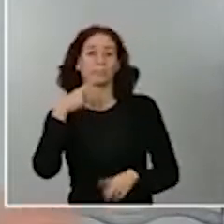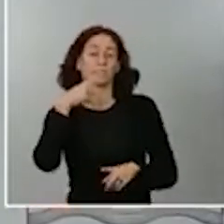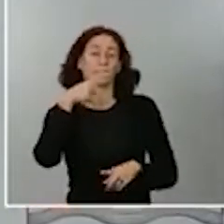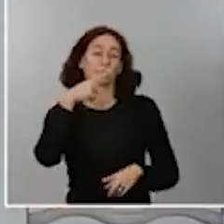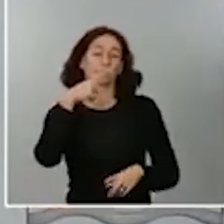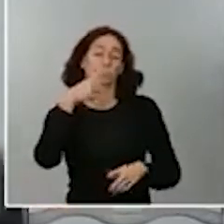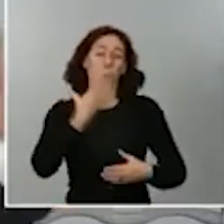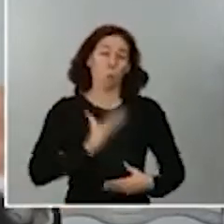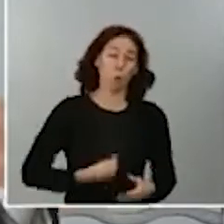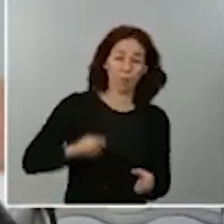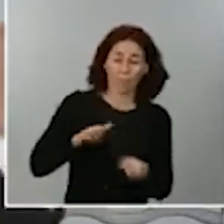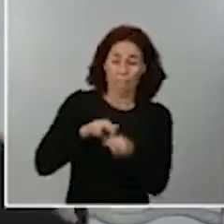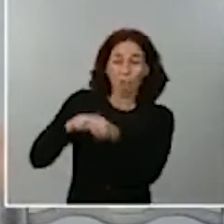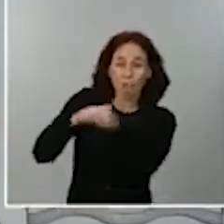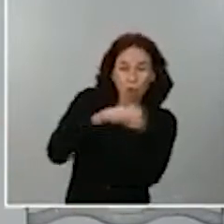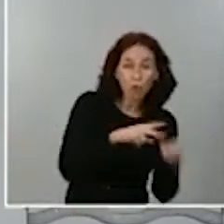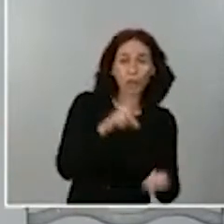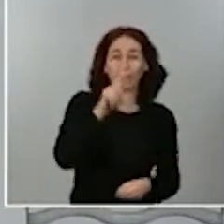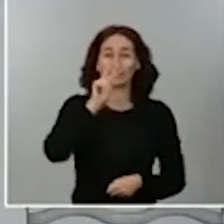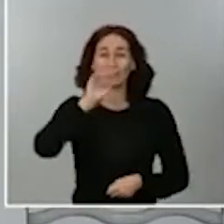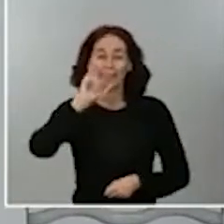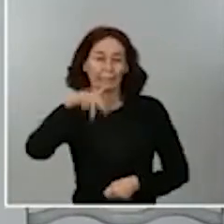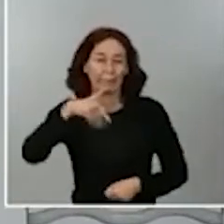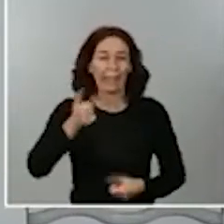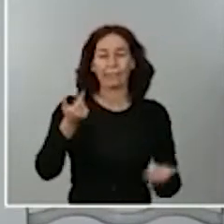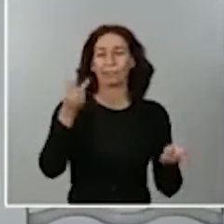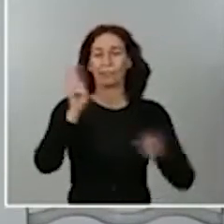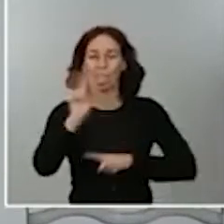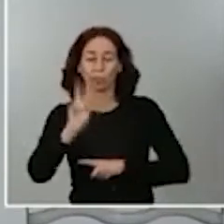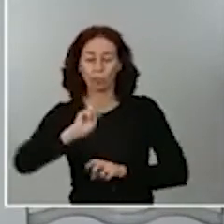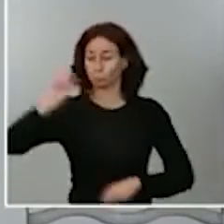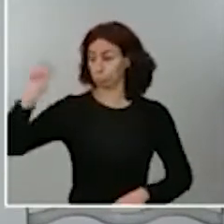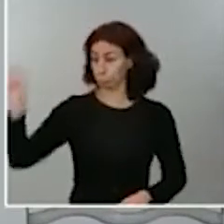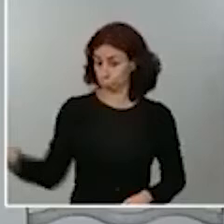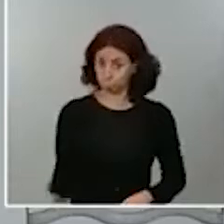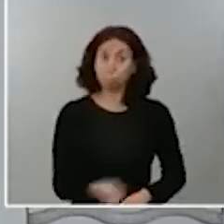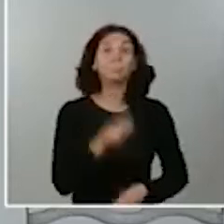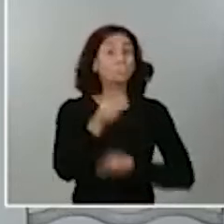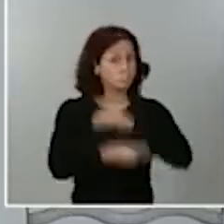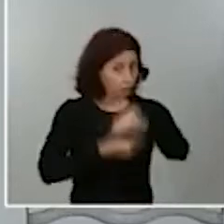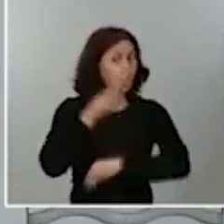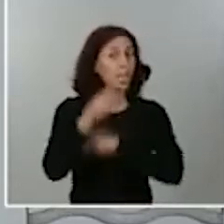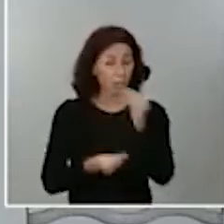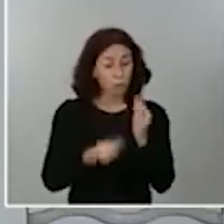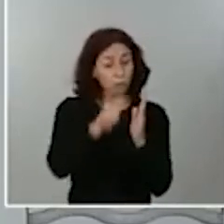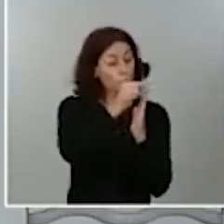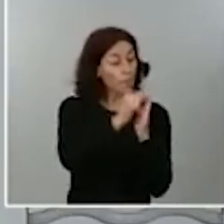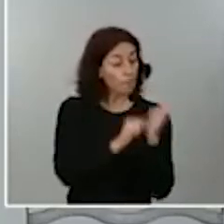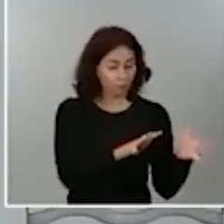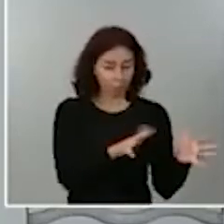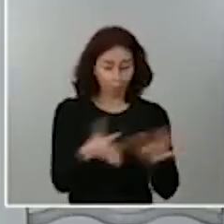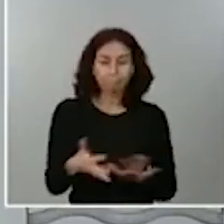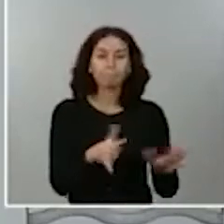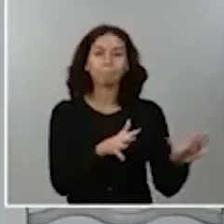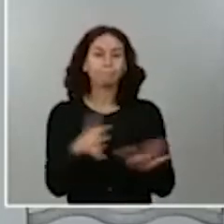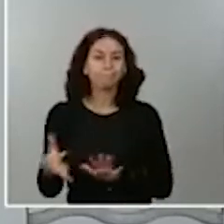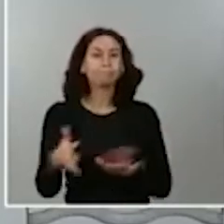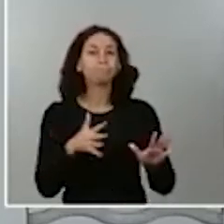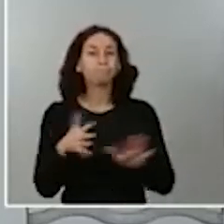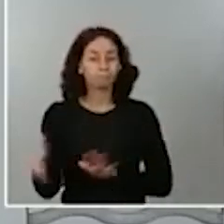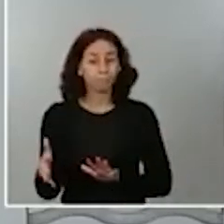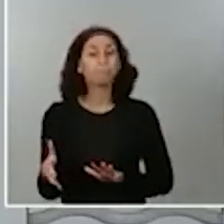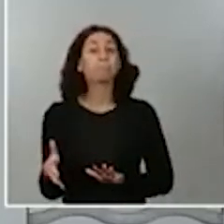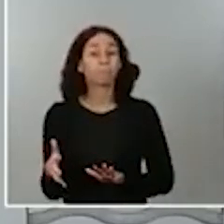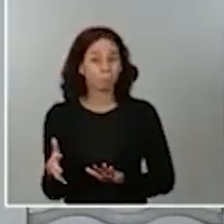en Linares, en Valladolid, en muchos municipios, que se han ido adoptando estas medidas con incidencias relativamente bajas y han